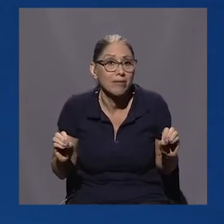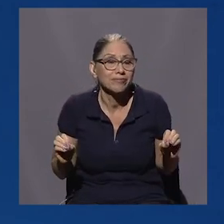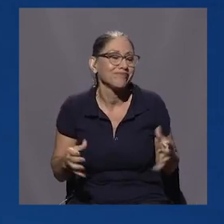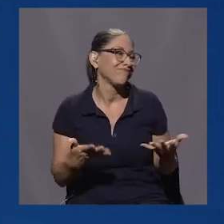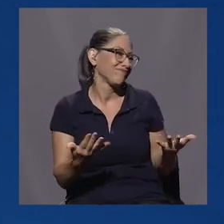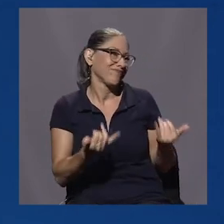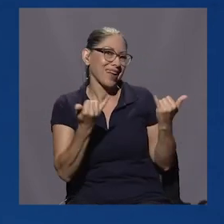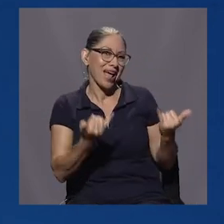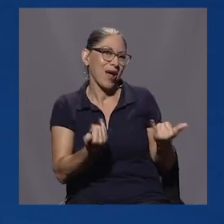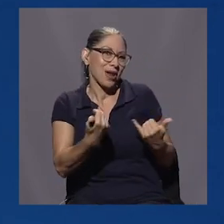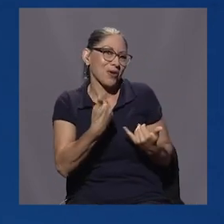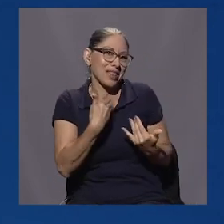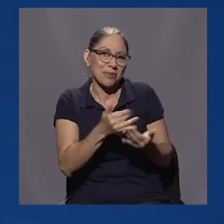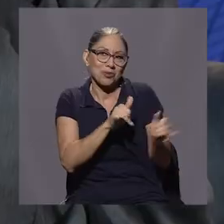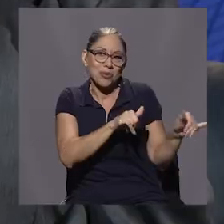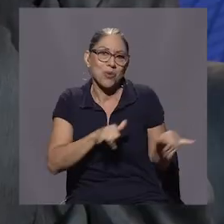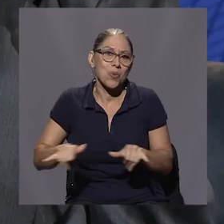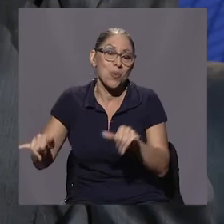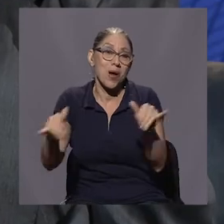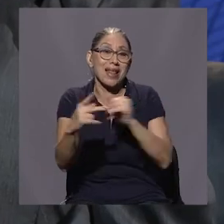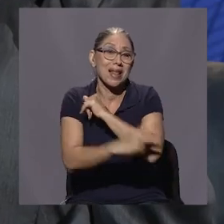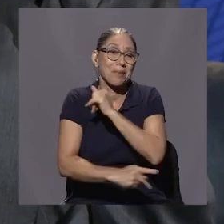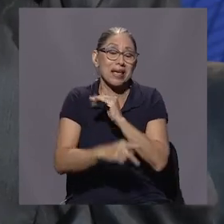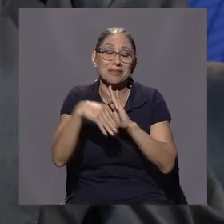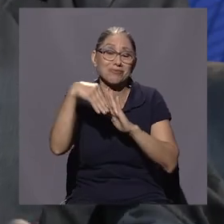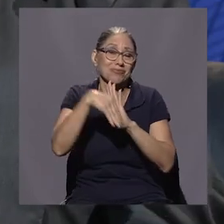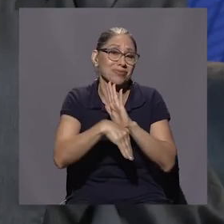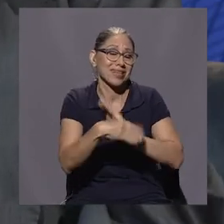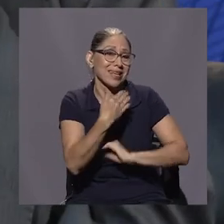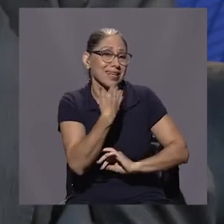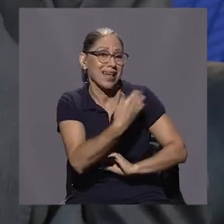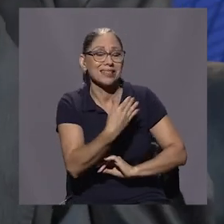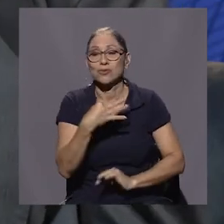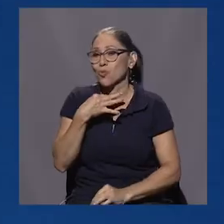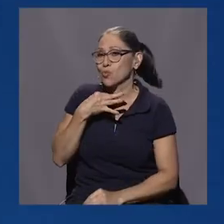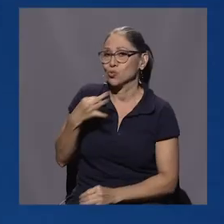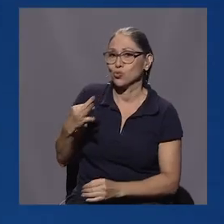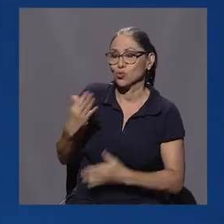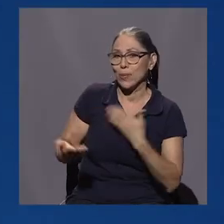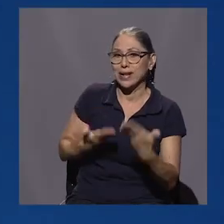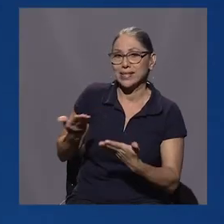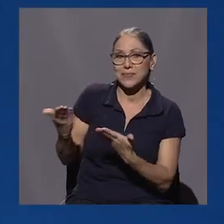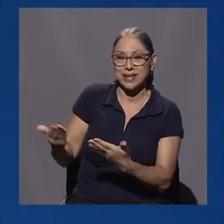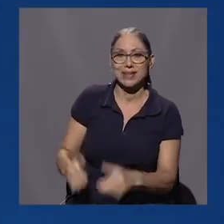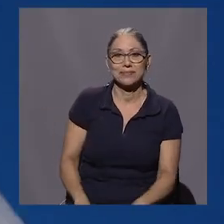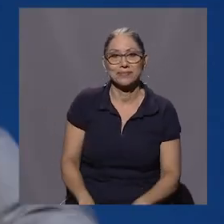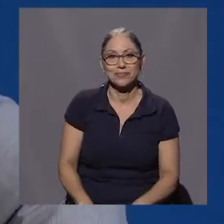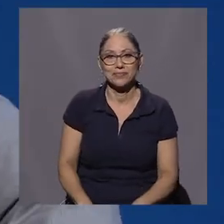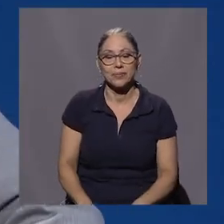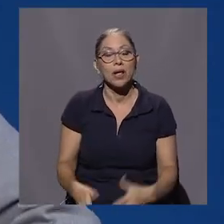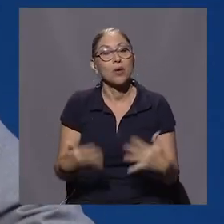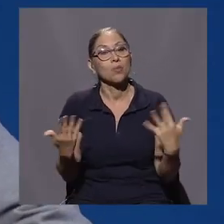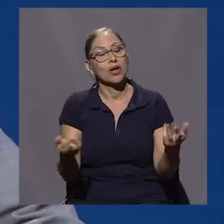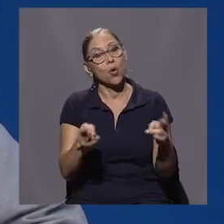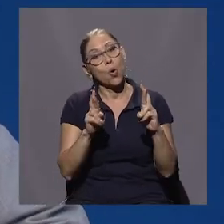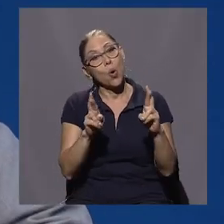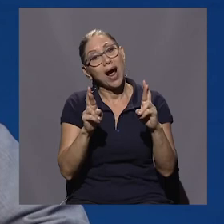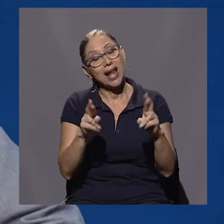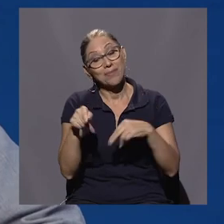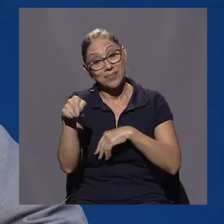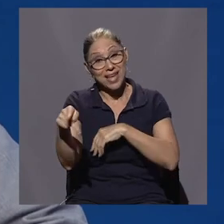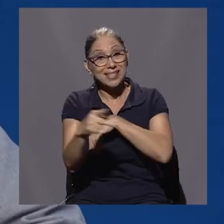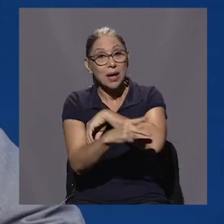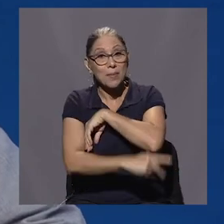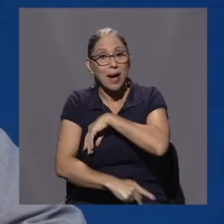yéndose para el hueco. Muchas gracias, Don Oscar. Ok, con muchísimo gusto y para servirle. Bueno, ojalá que esa